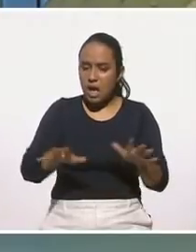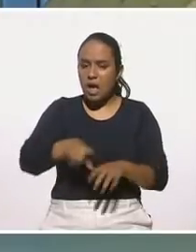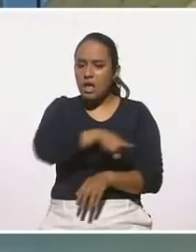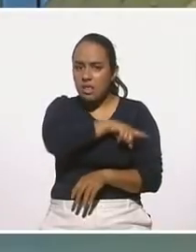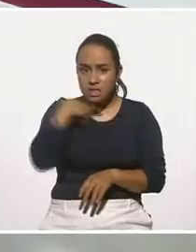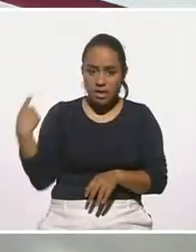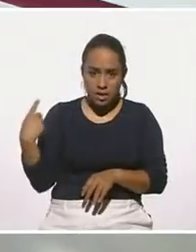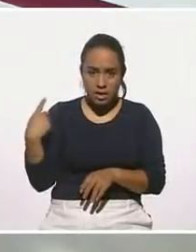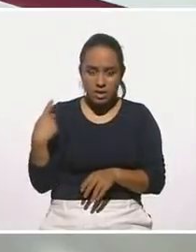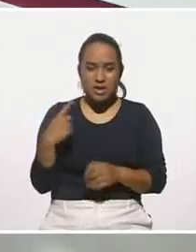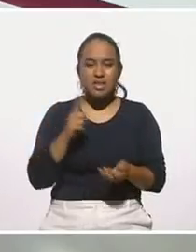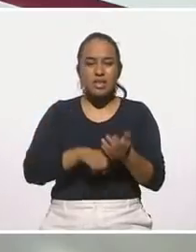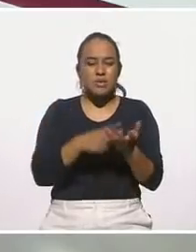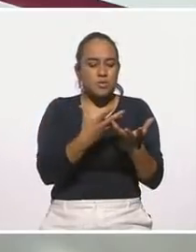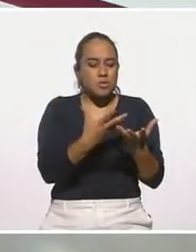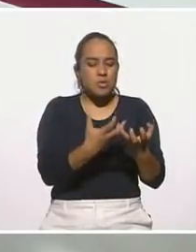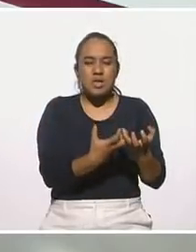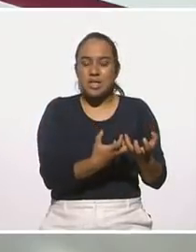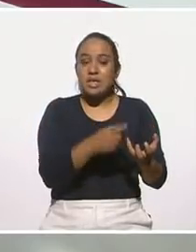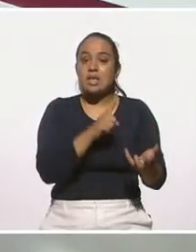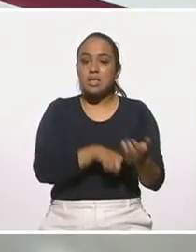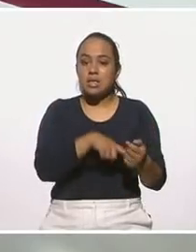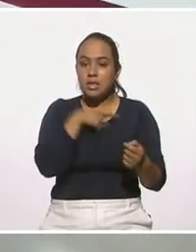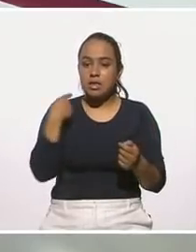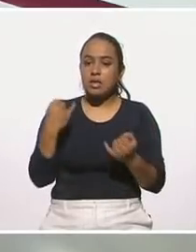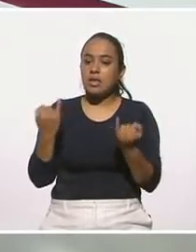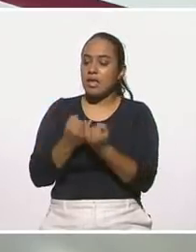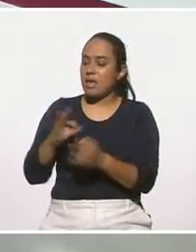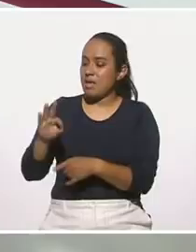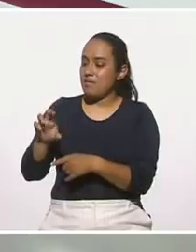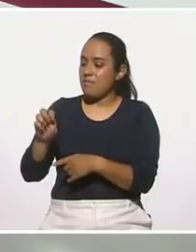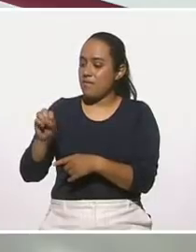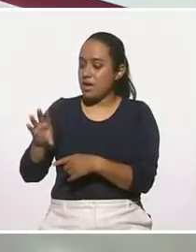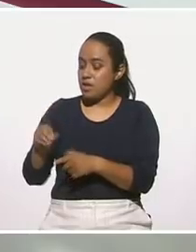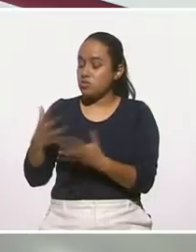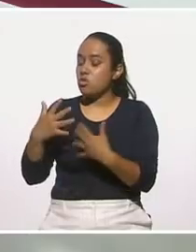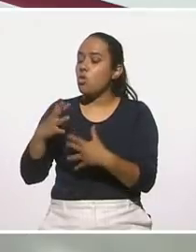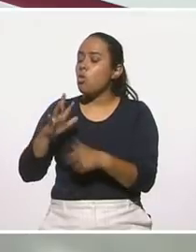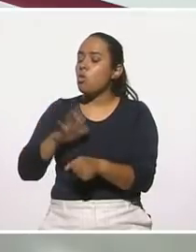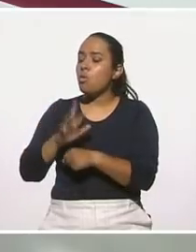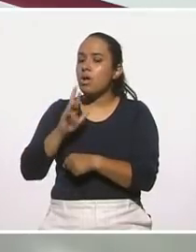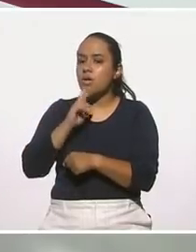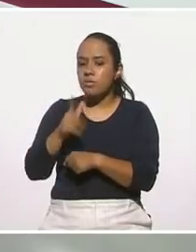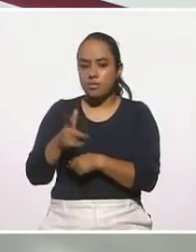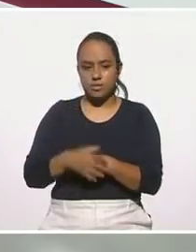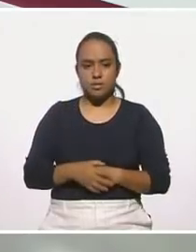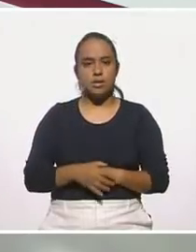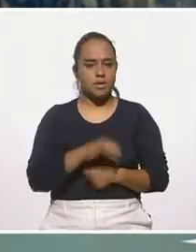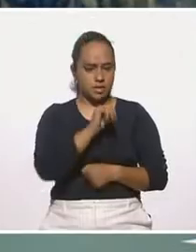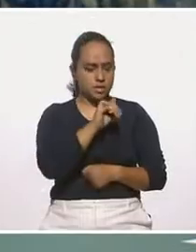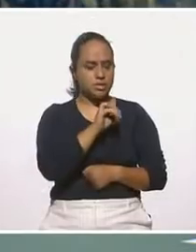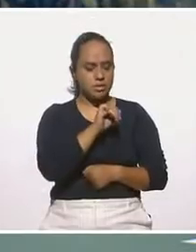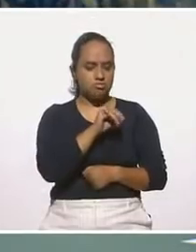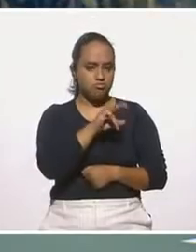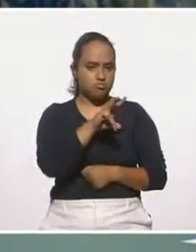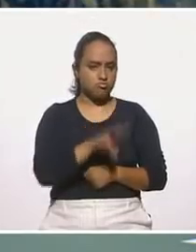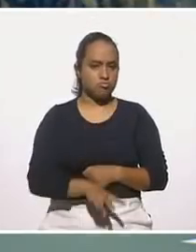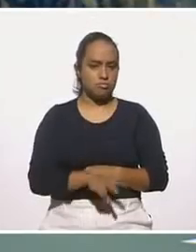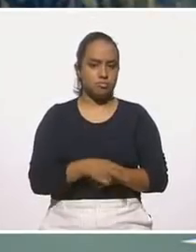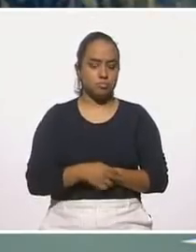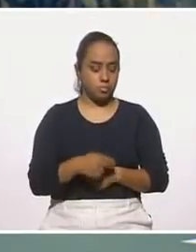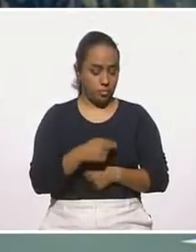ofrece las mismas propiedades que el nopal fresco. Este, sí, efectivamente,